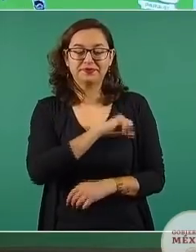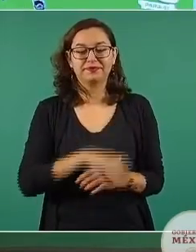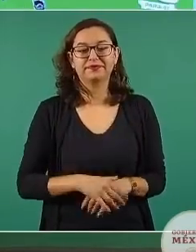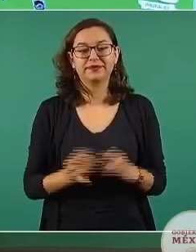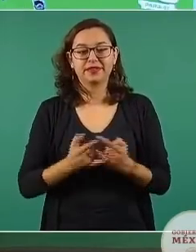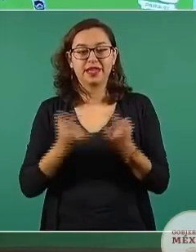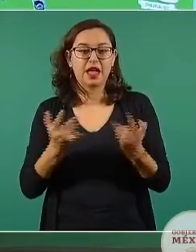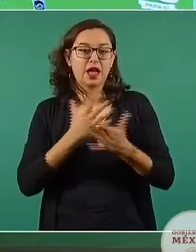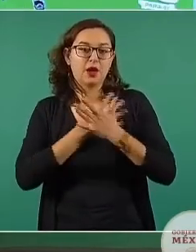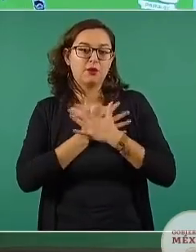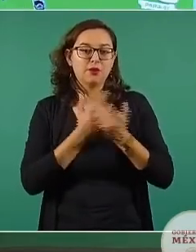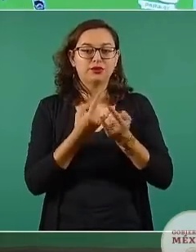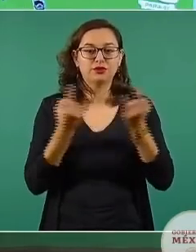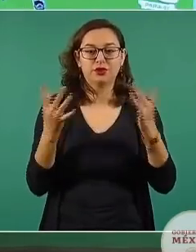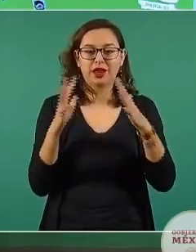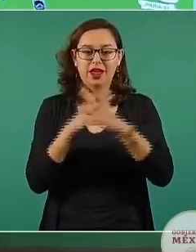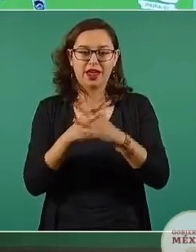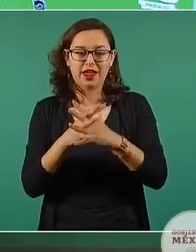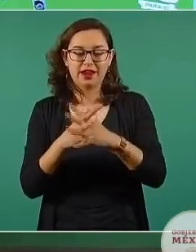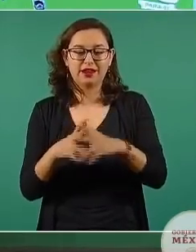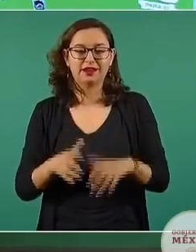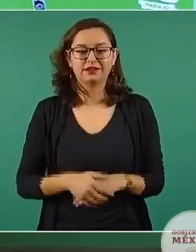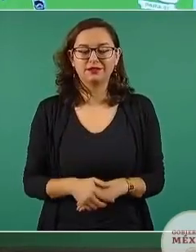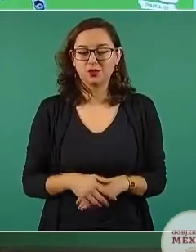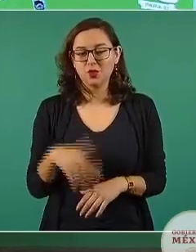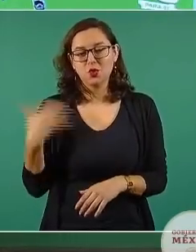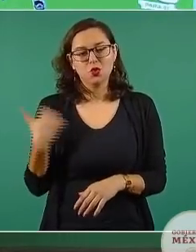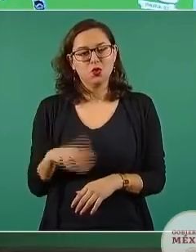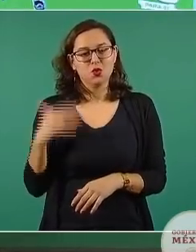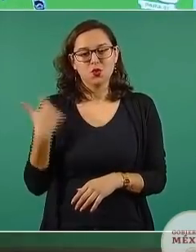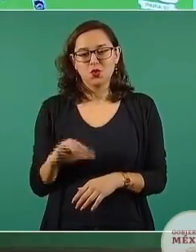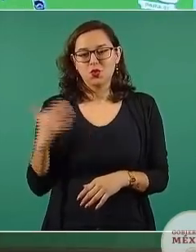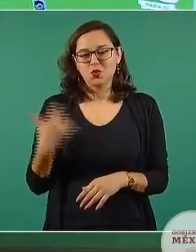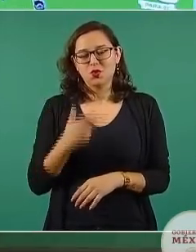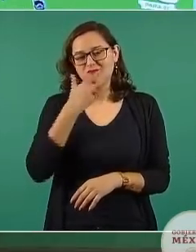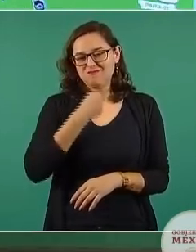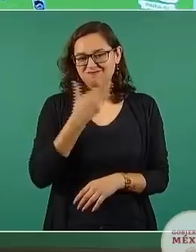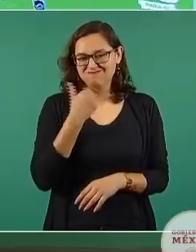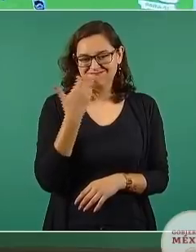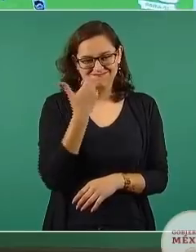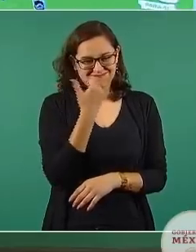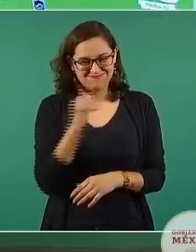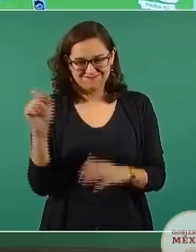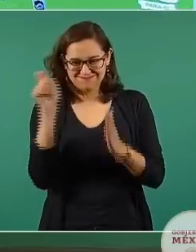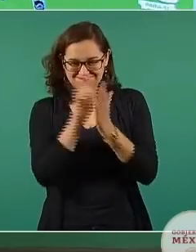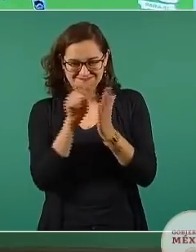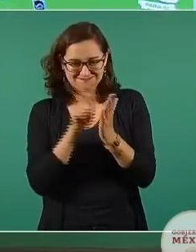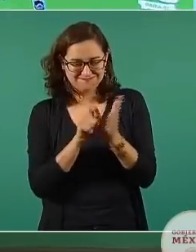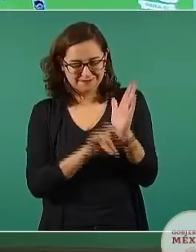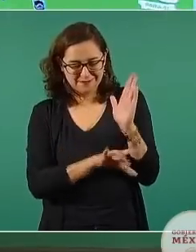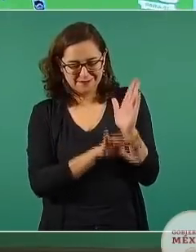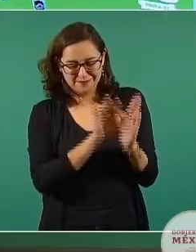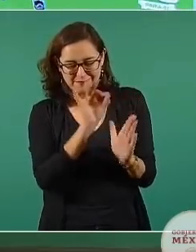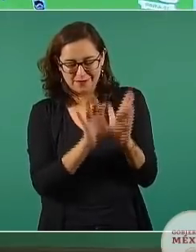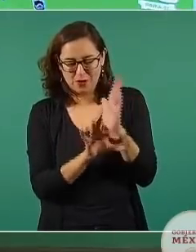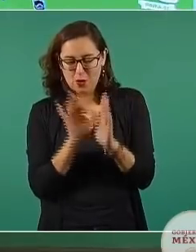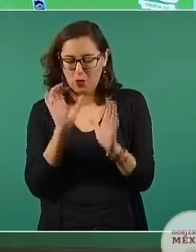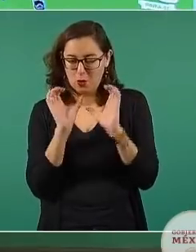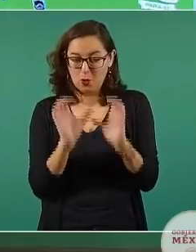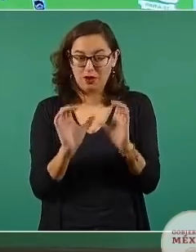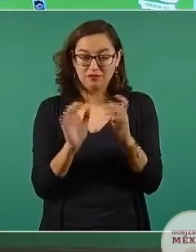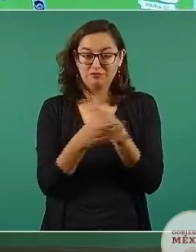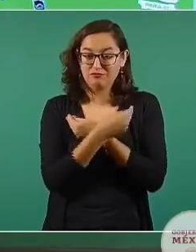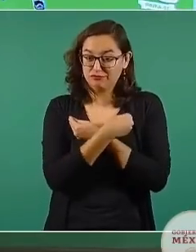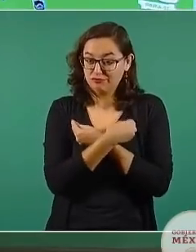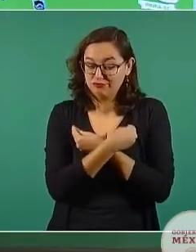de Amor de Historia y de Guerra, del mejor cronista que ha tenido en la historia de este país y fueron seleccionadas con mucho cuidado porque van a todas las